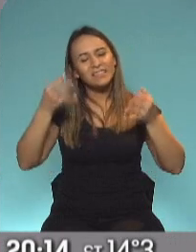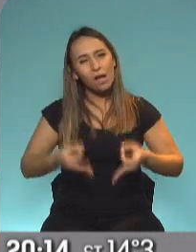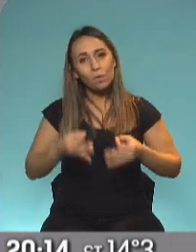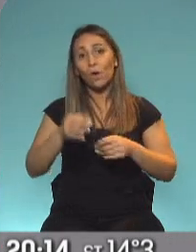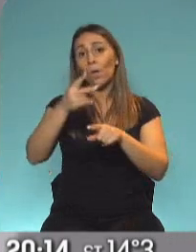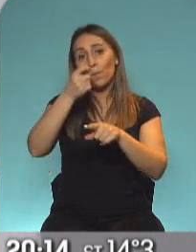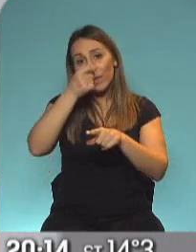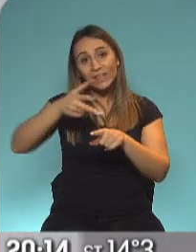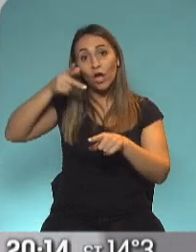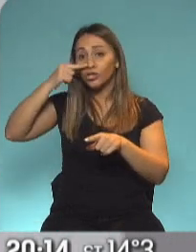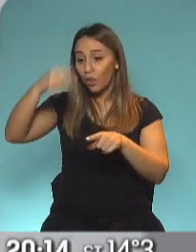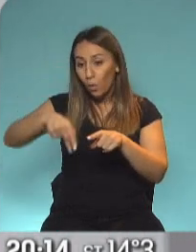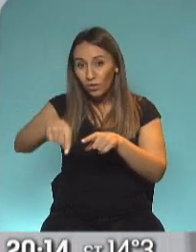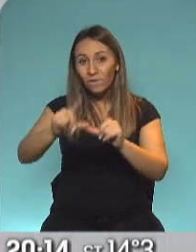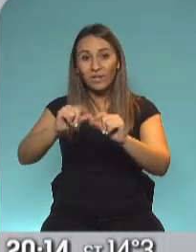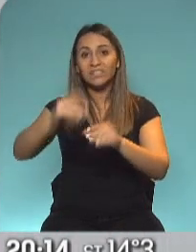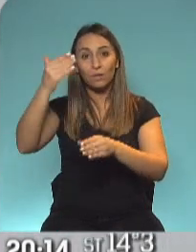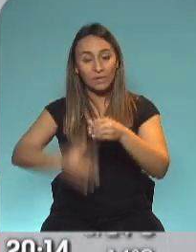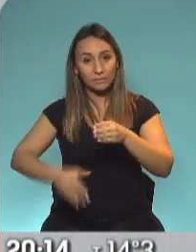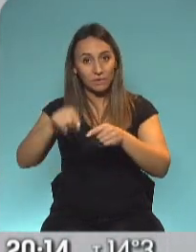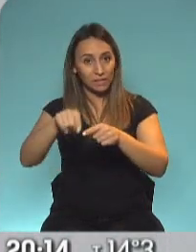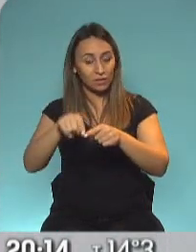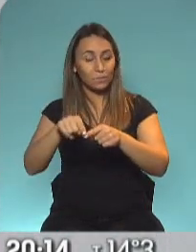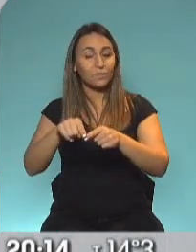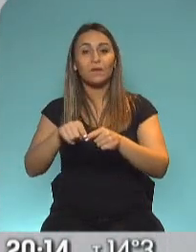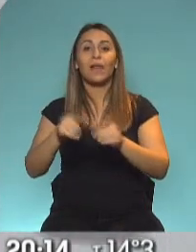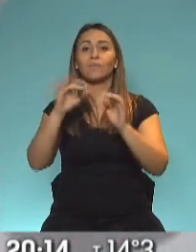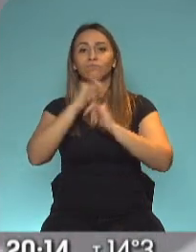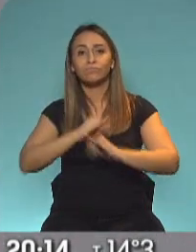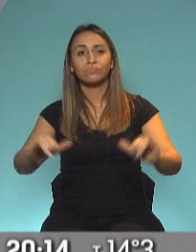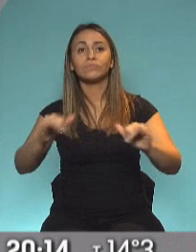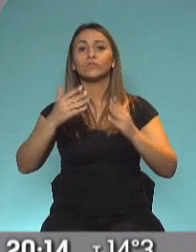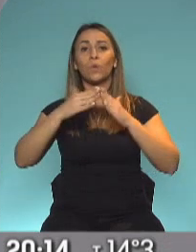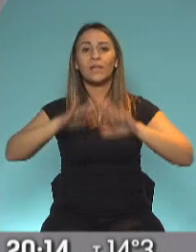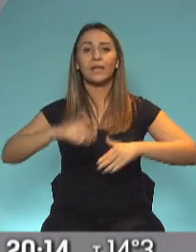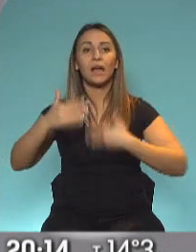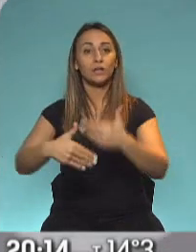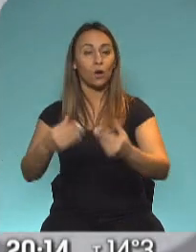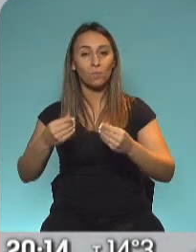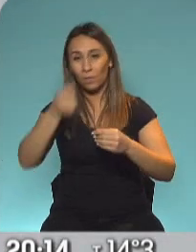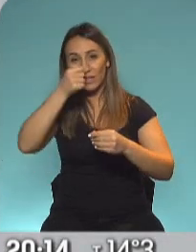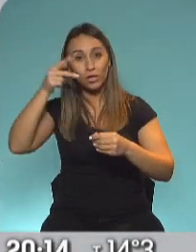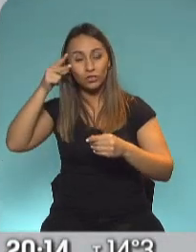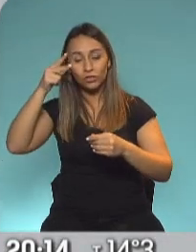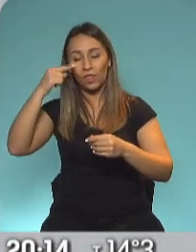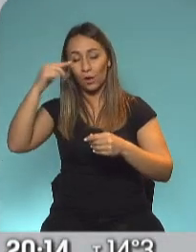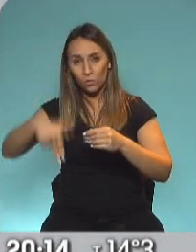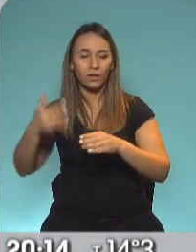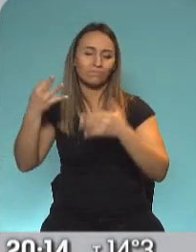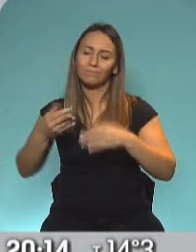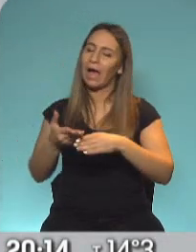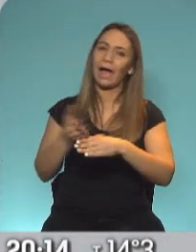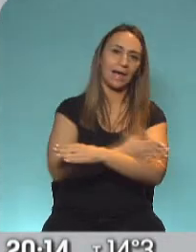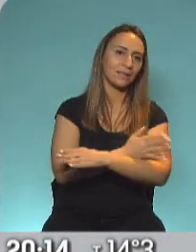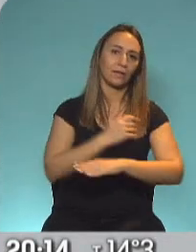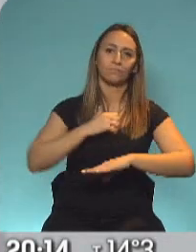del 28 de junio, que es la fecha estimada para dar un nuevo mensaje de cómo sigue la cuarentena. Y la verdad es que si uno escucha lo